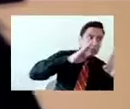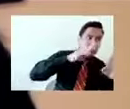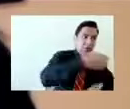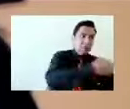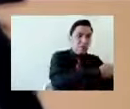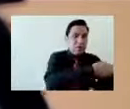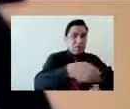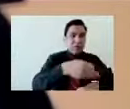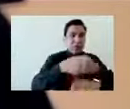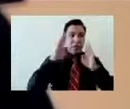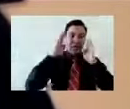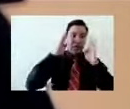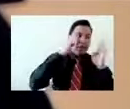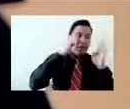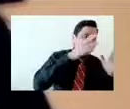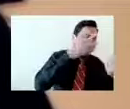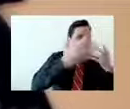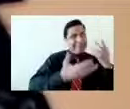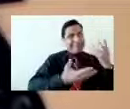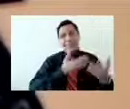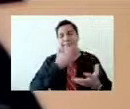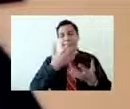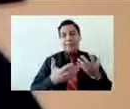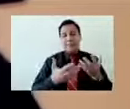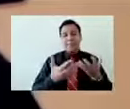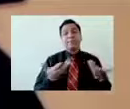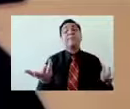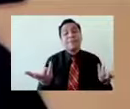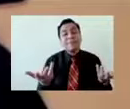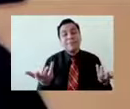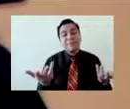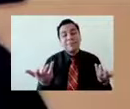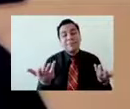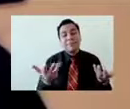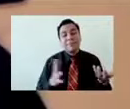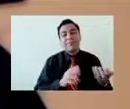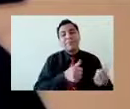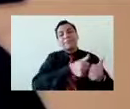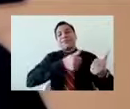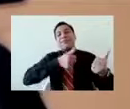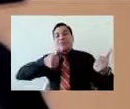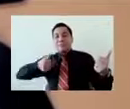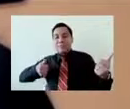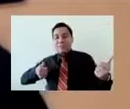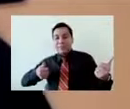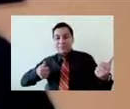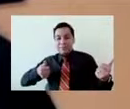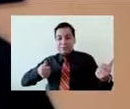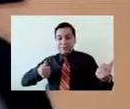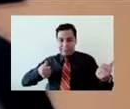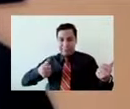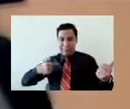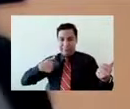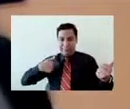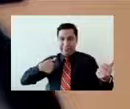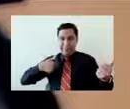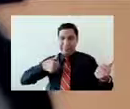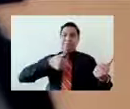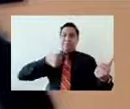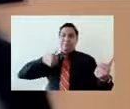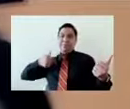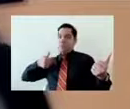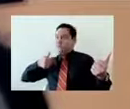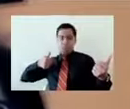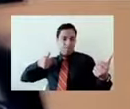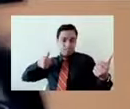si yo no logro comprender qué pasa, puedo sentir que me estoy alejando de lo importante y me genera otra situación. Y eso tiene que